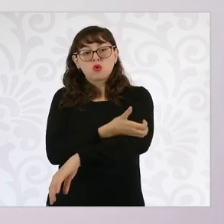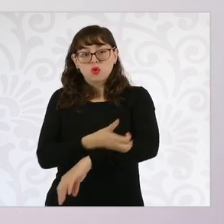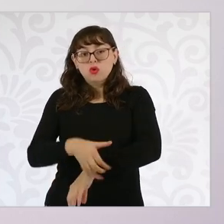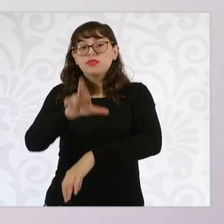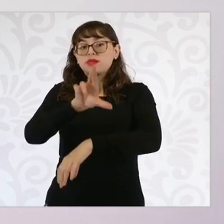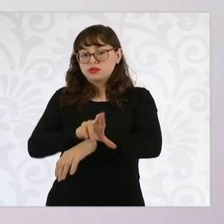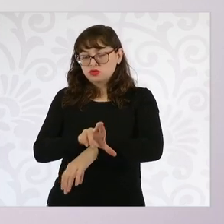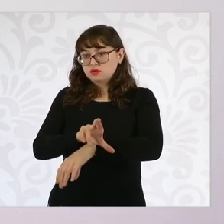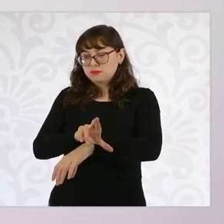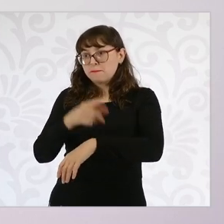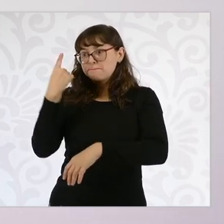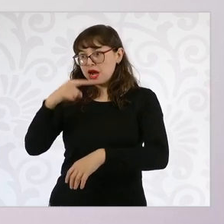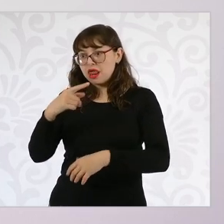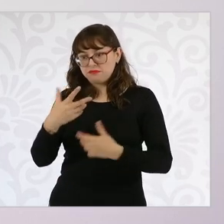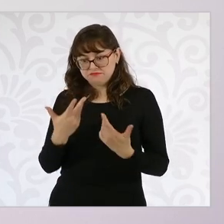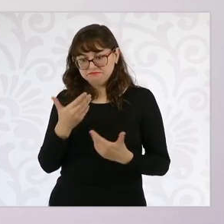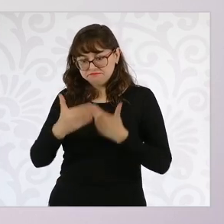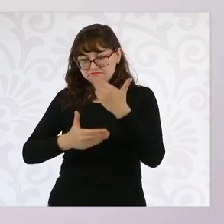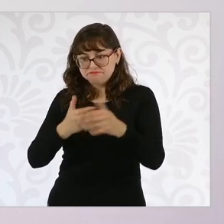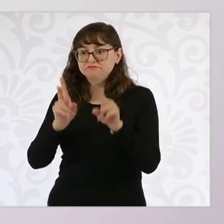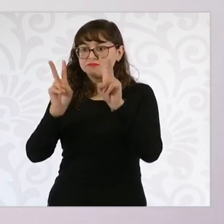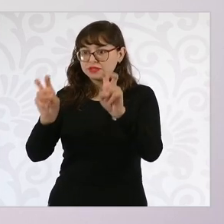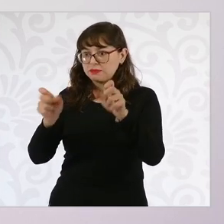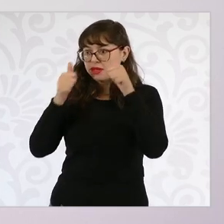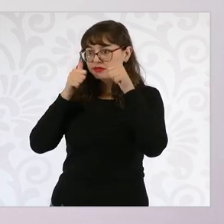nos competen a ambos.